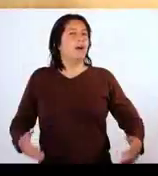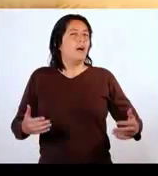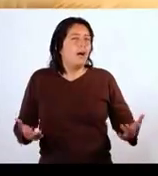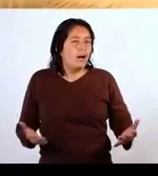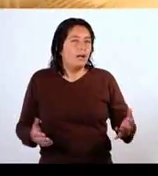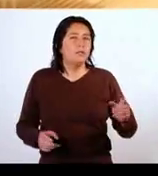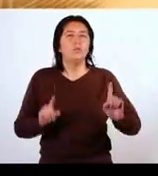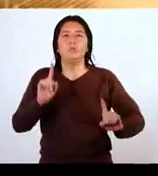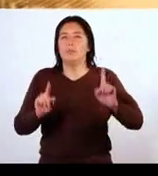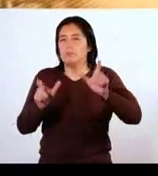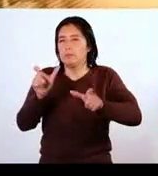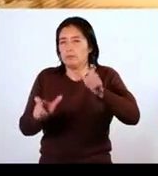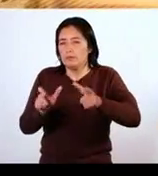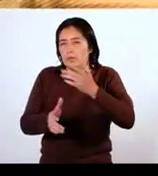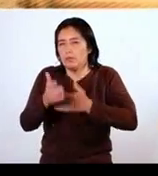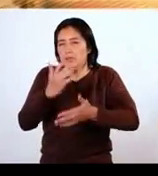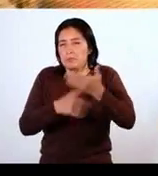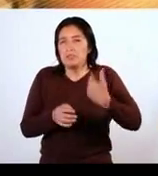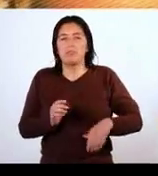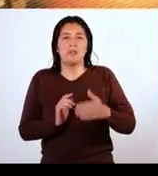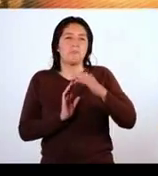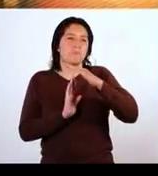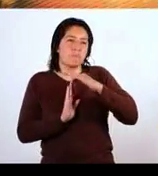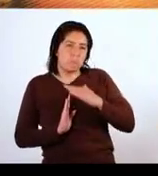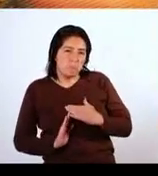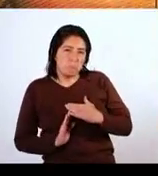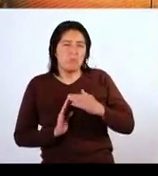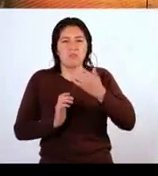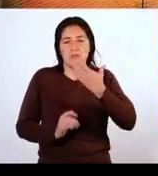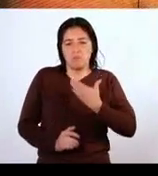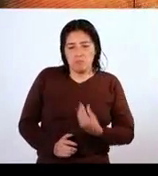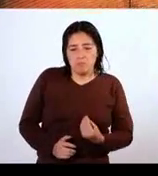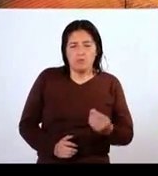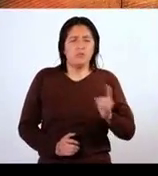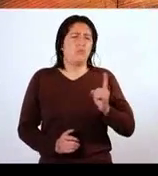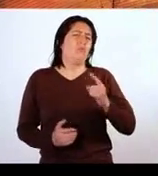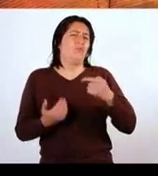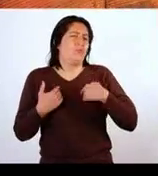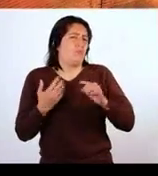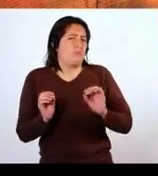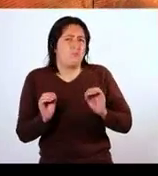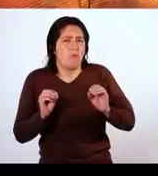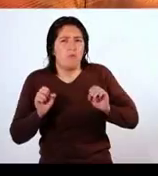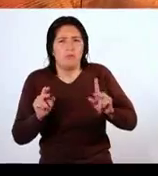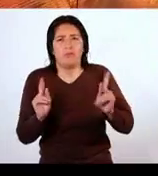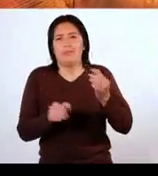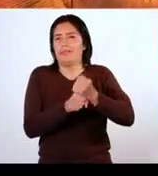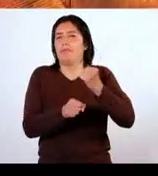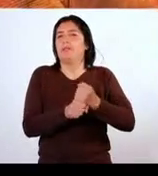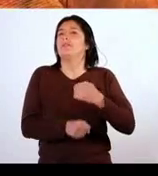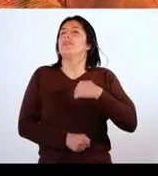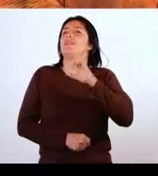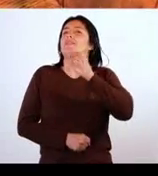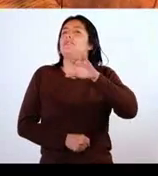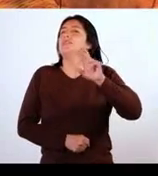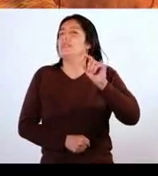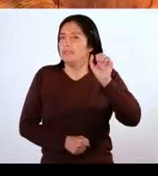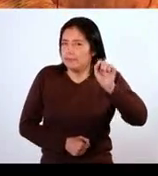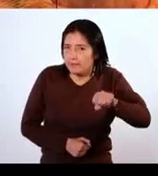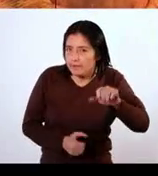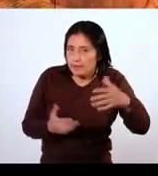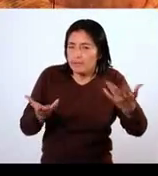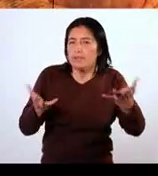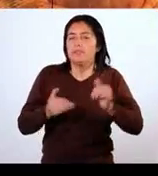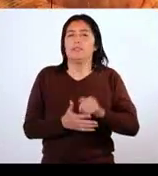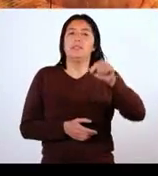A veces las personas con discapacidad están deprimidas y dicen, no, yo no tengo una oportunidad de trabajo. Pues yo les digo que no, que sí